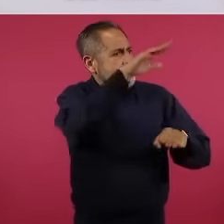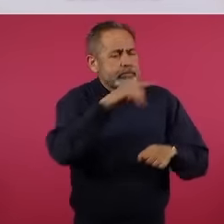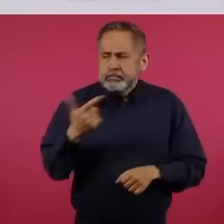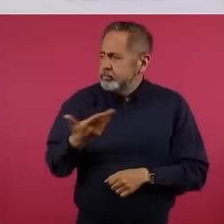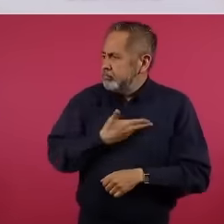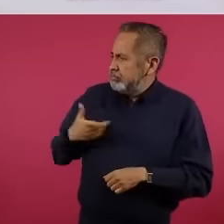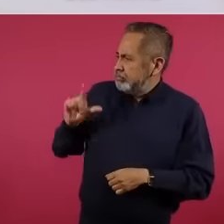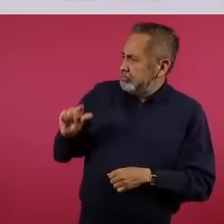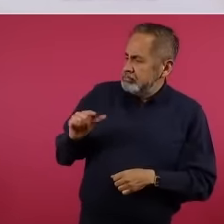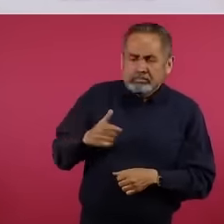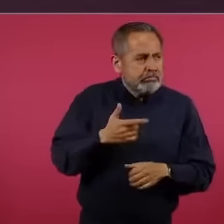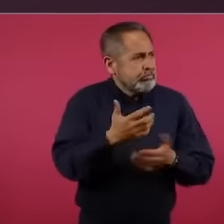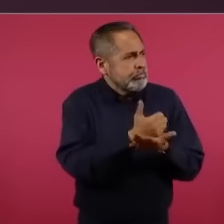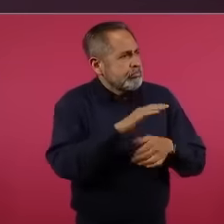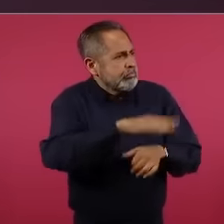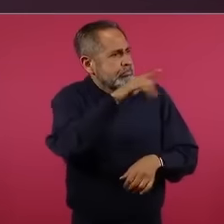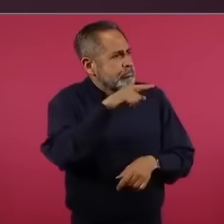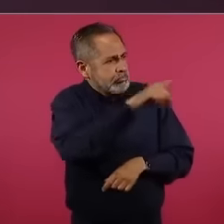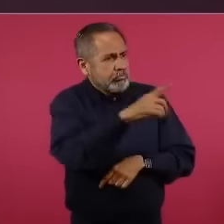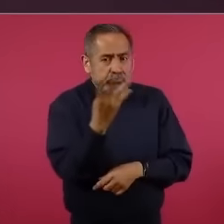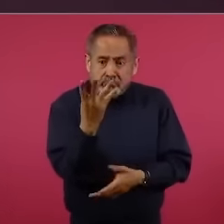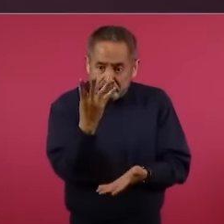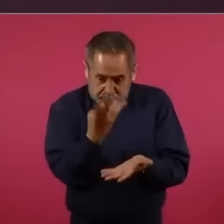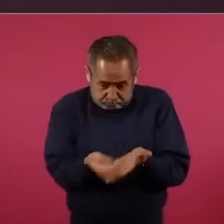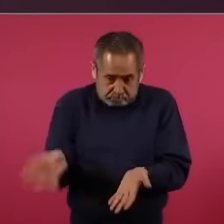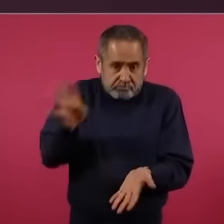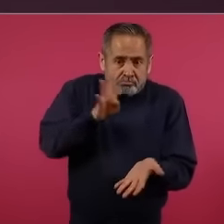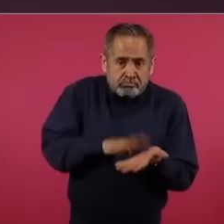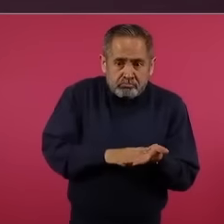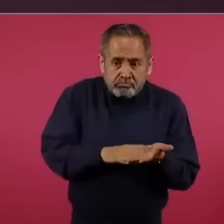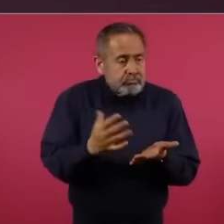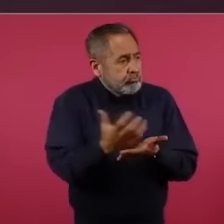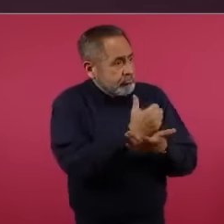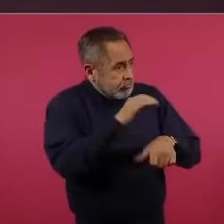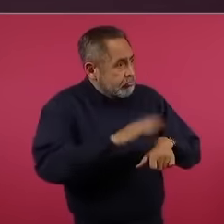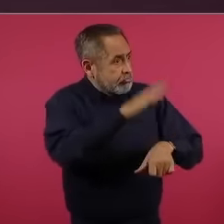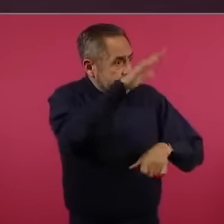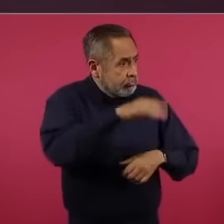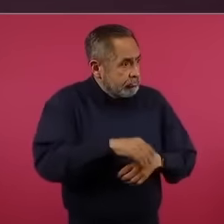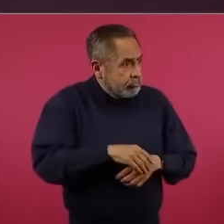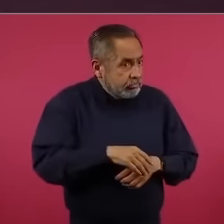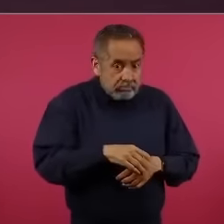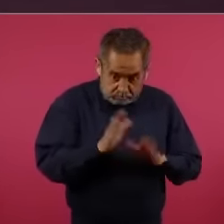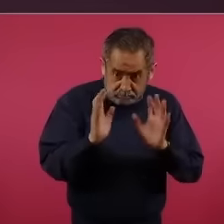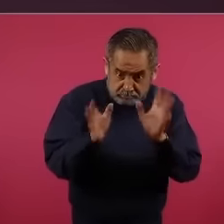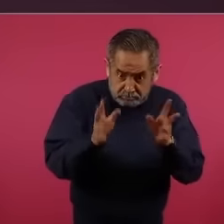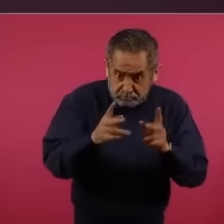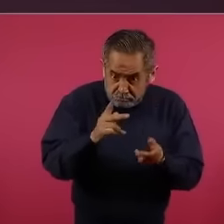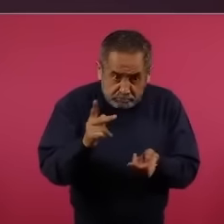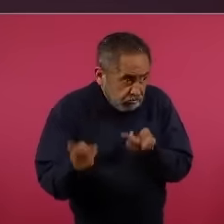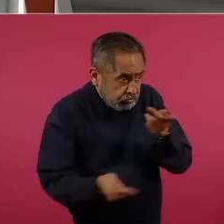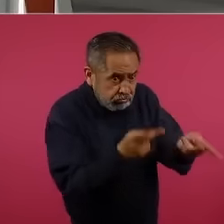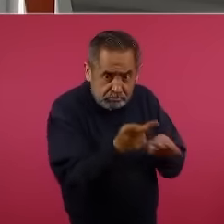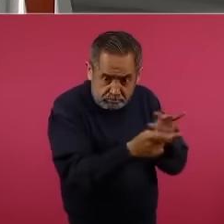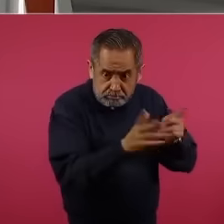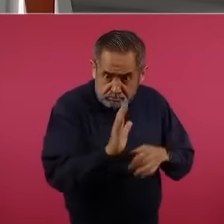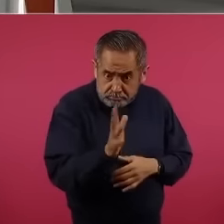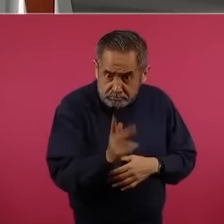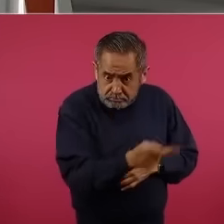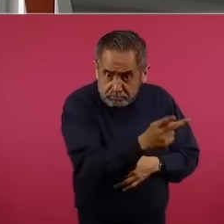¿por qué usted gana cuatro veces más que el presidente? ¿Han escuchado ustedes esa pregunta